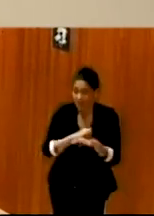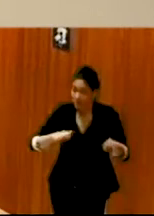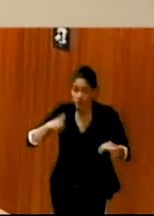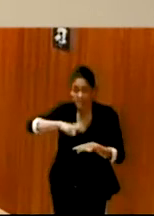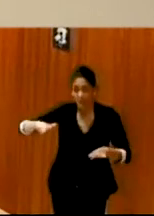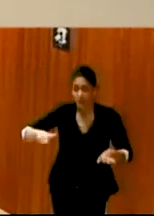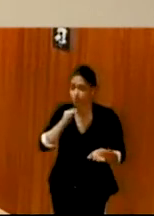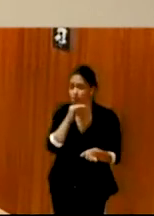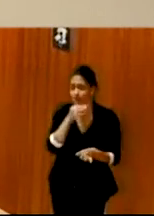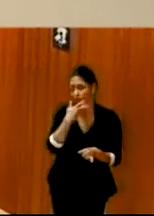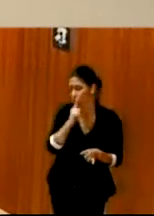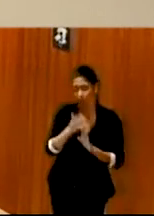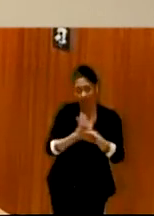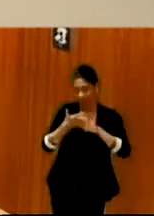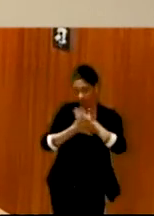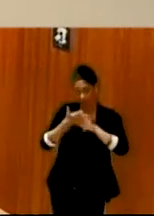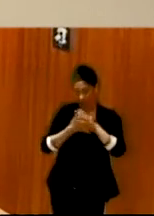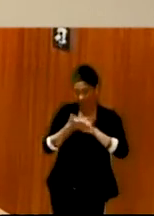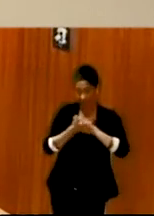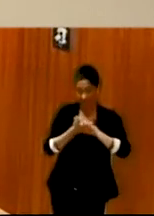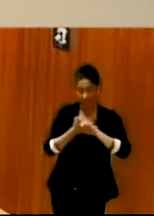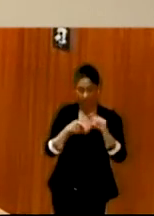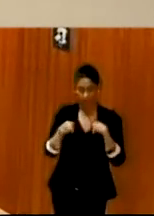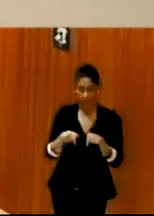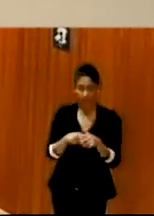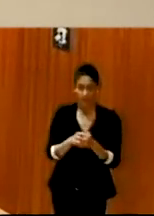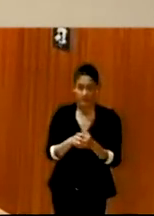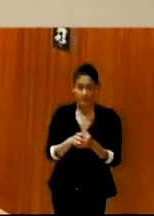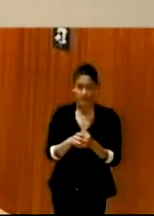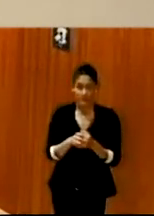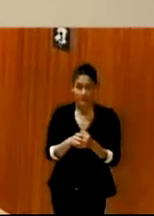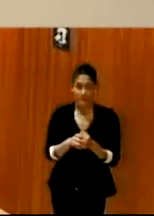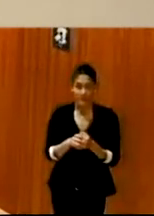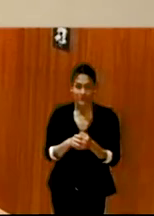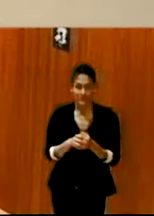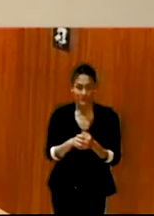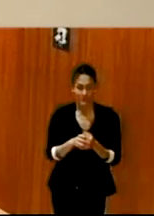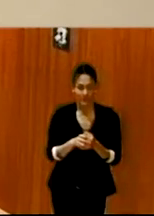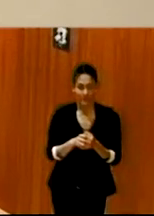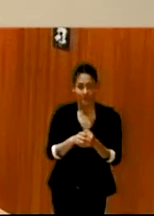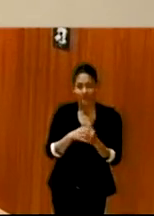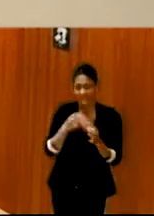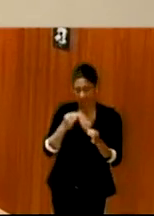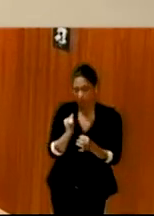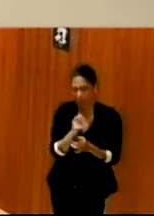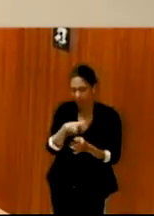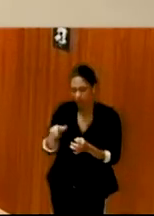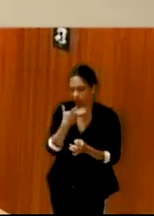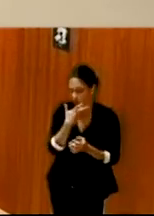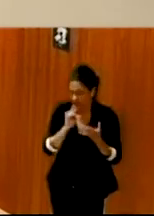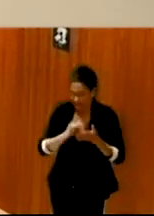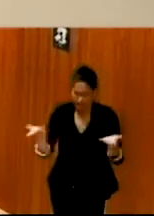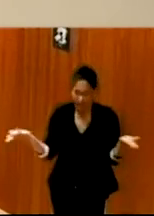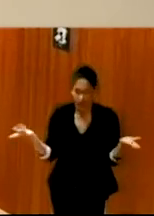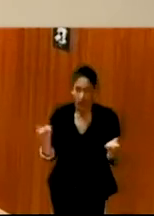conocen aún la lengua de signos en este futuro que vamos a construir. Habrá más personas que la conozcan, pero muchas personas no la